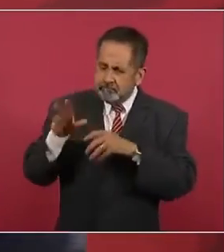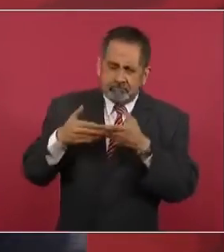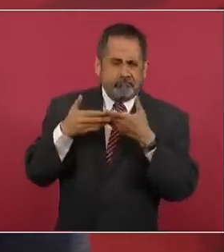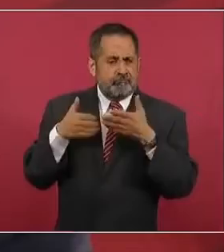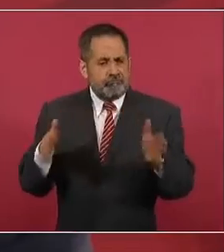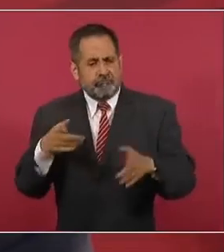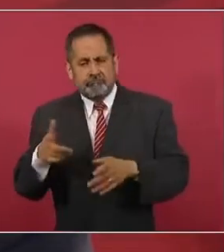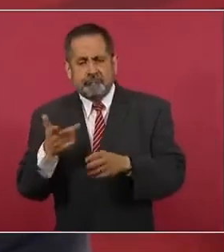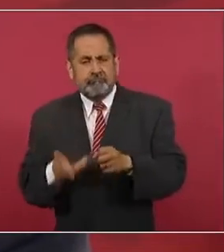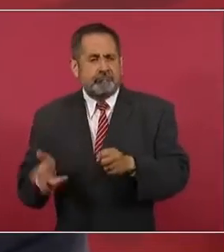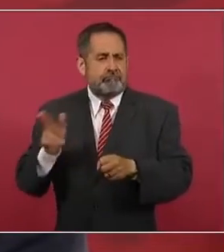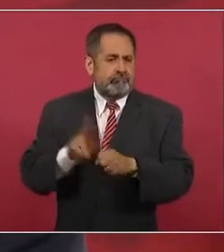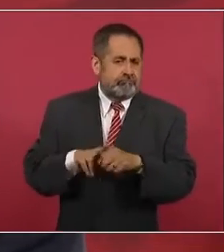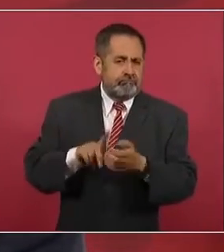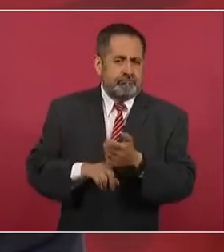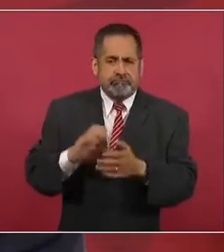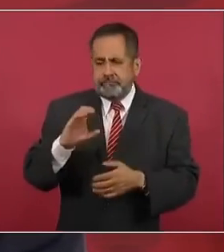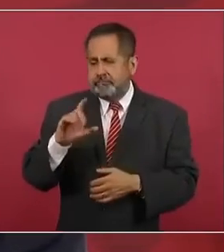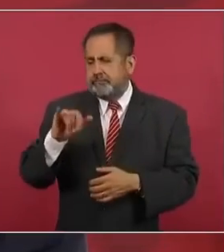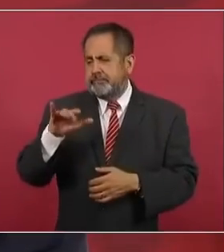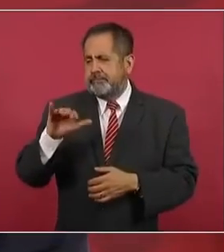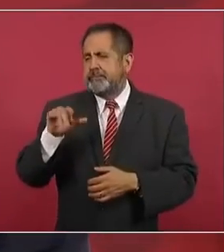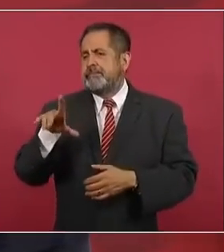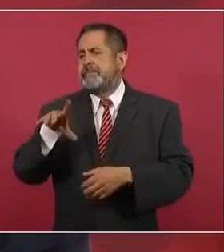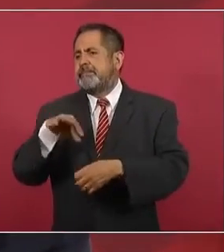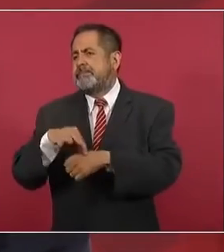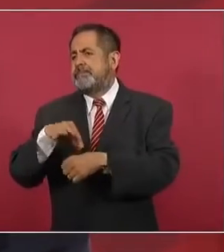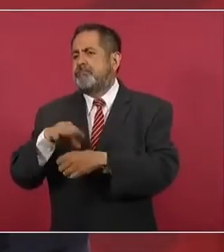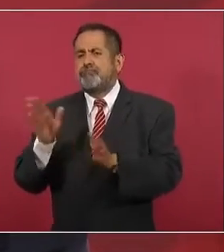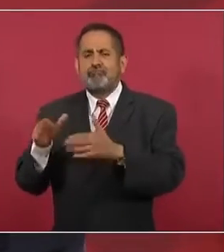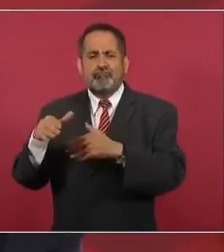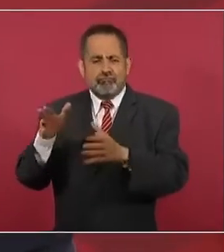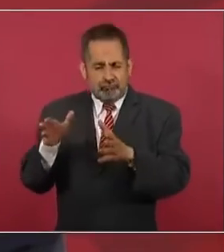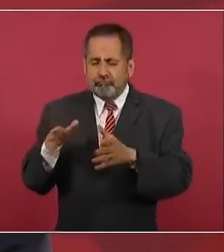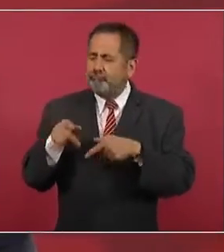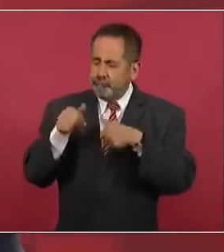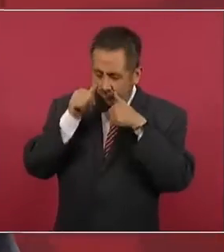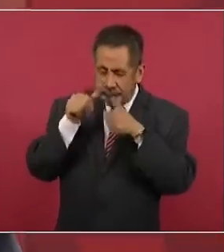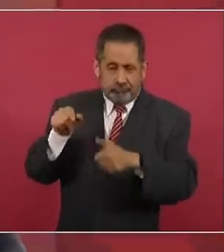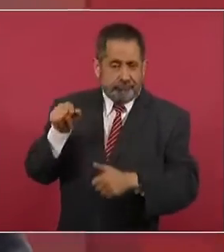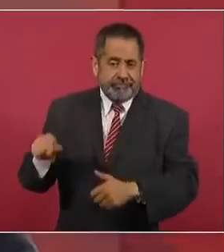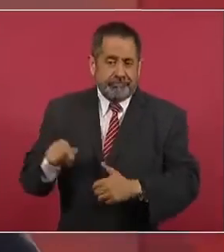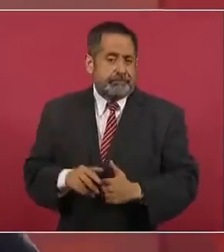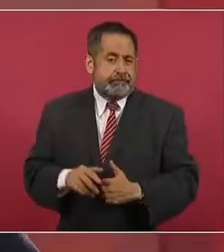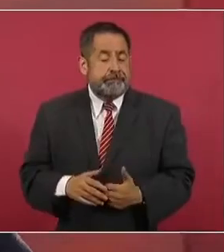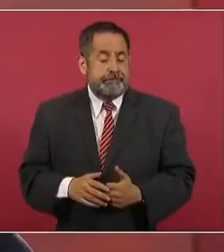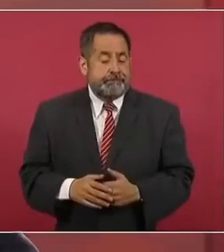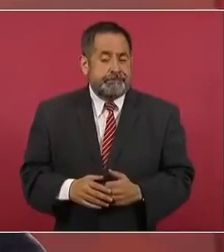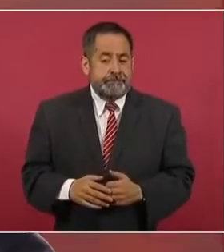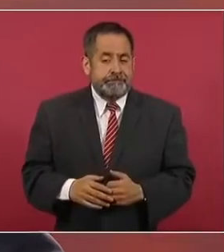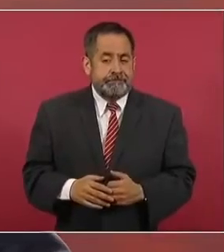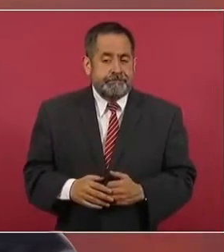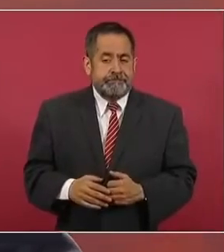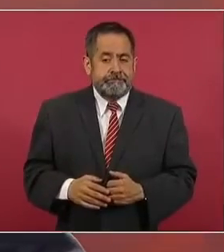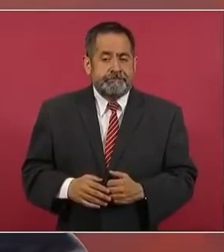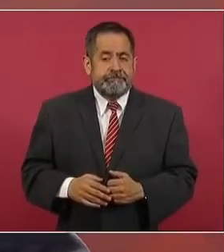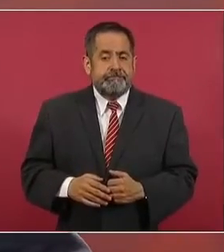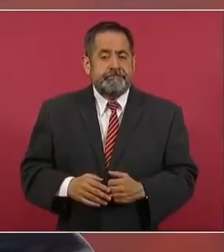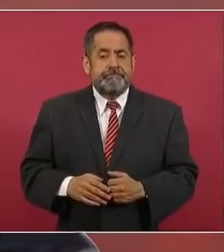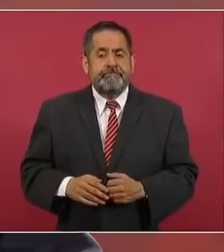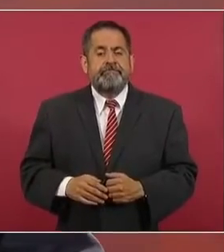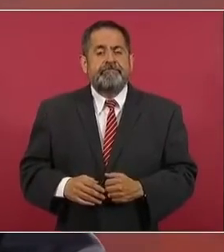en clínicas, cómo se va a garantizar el abasto